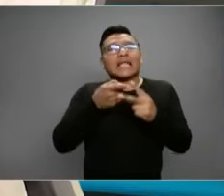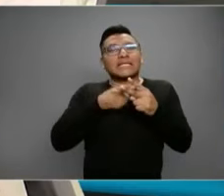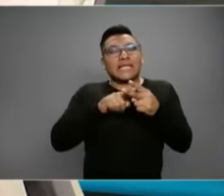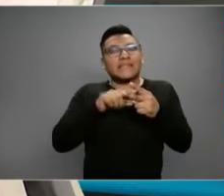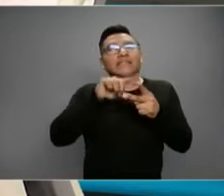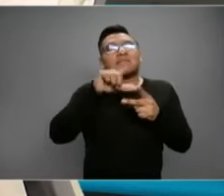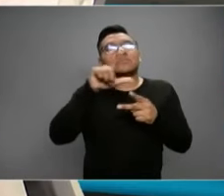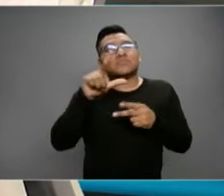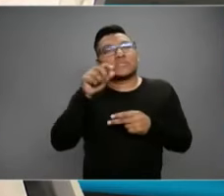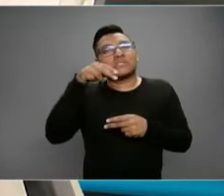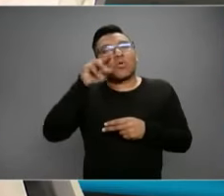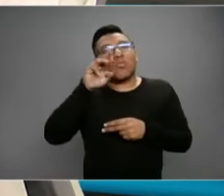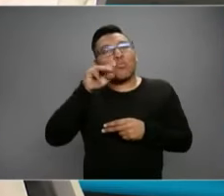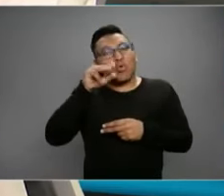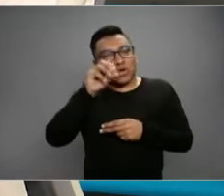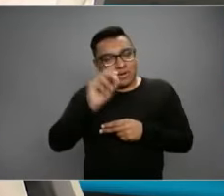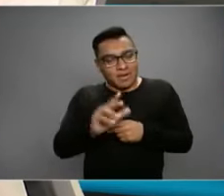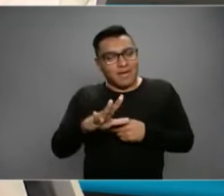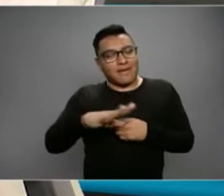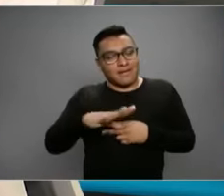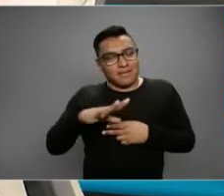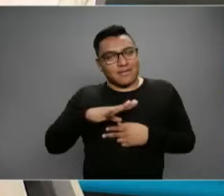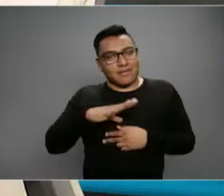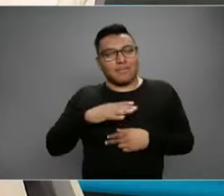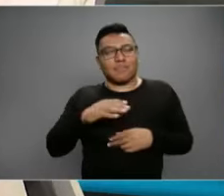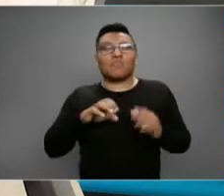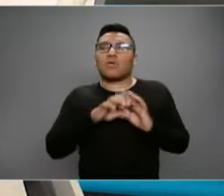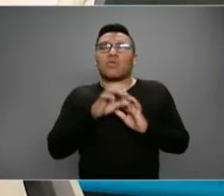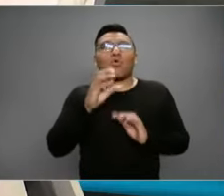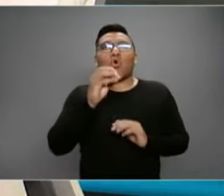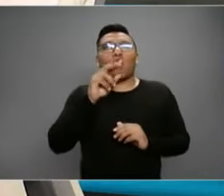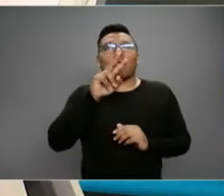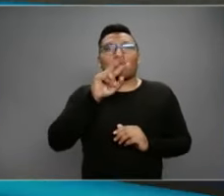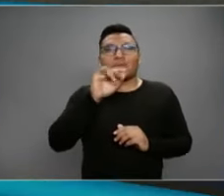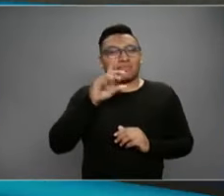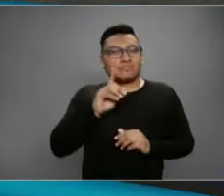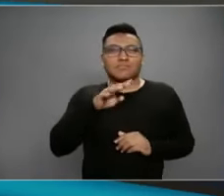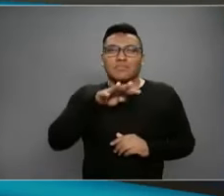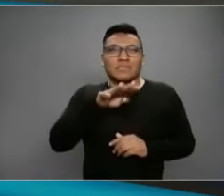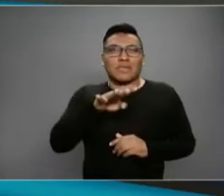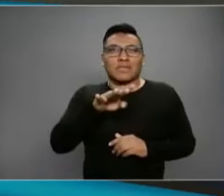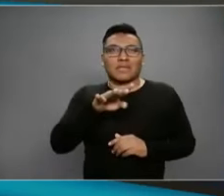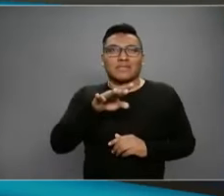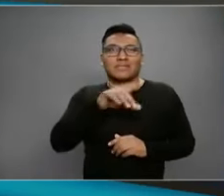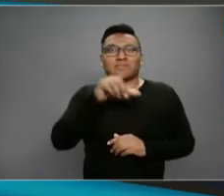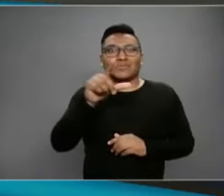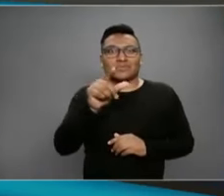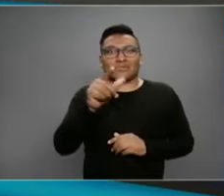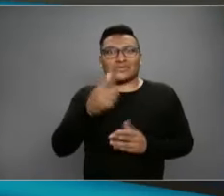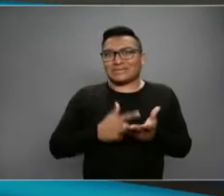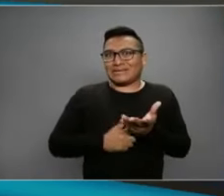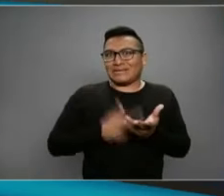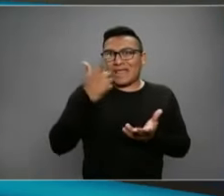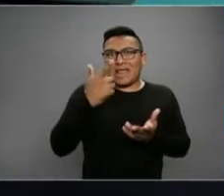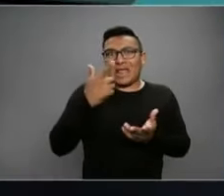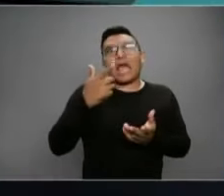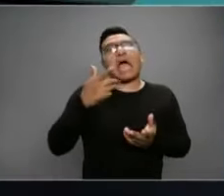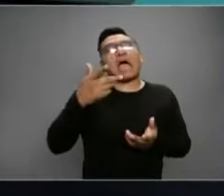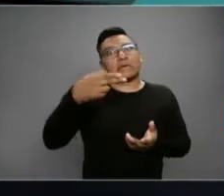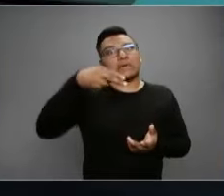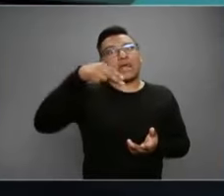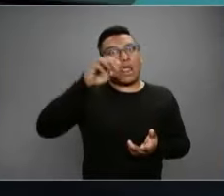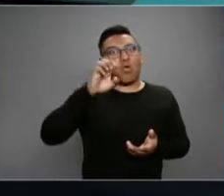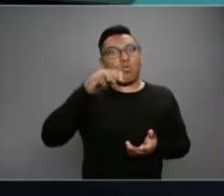de COVID. Una enfermedad, un COVID-19 que se complica, será una neumonía. Se convierte en una